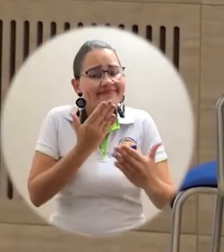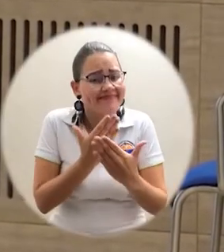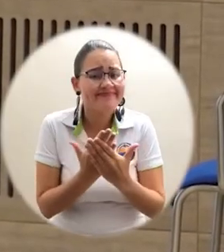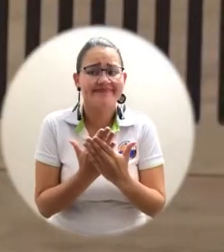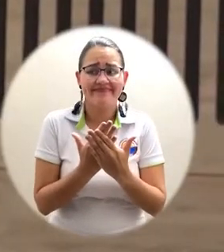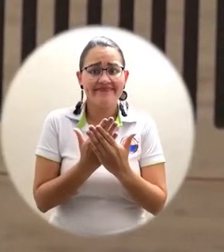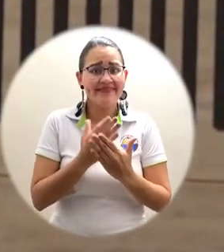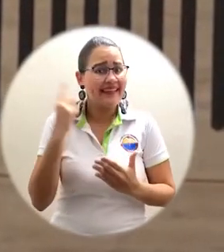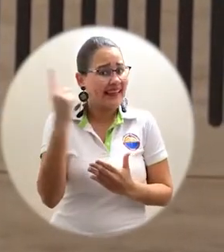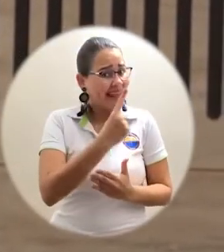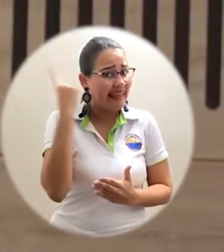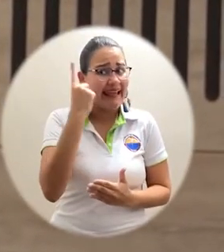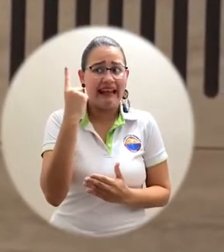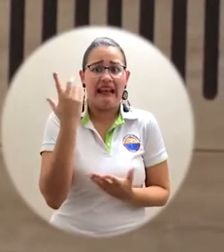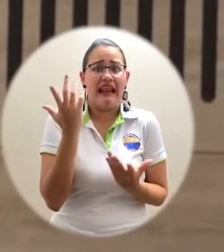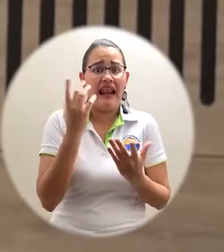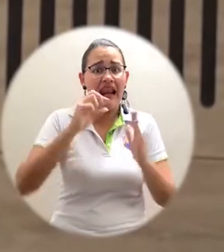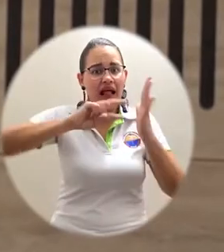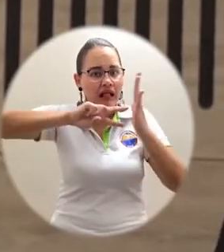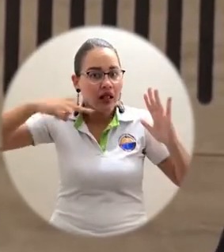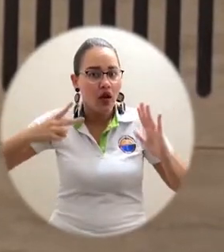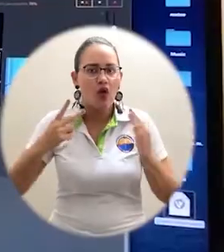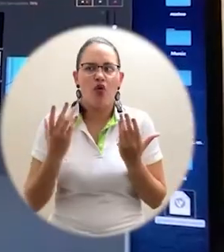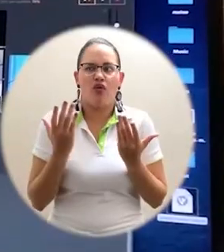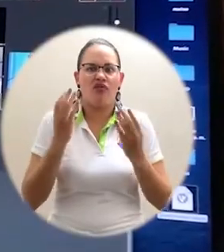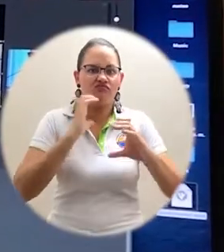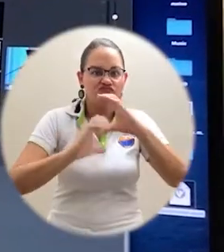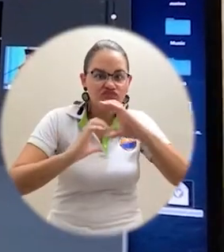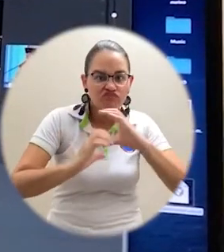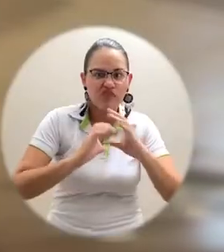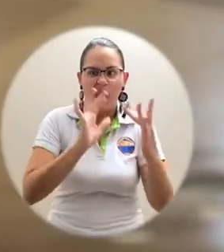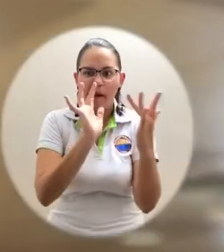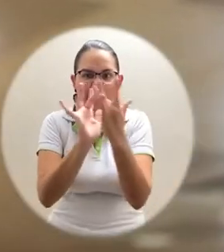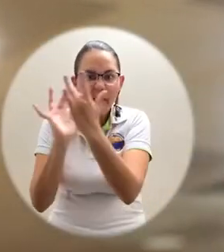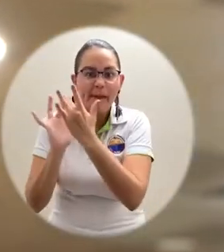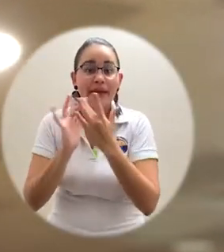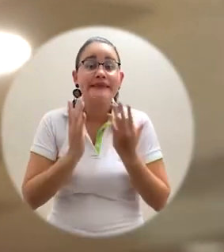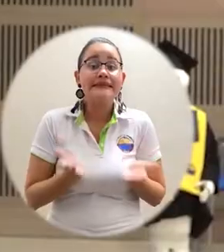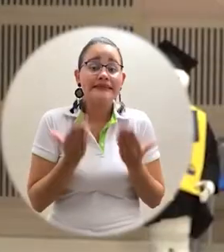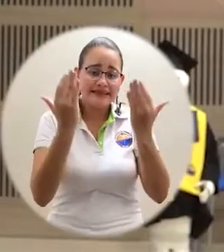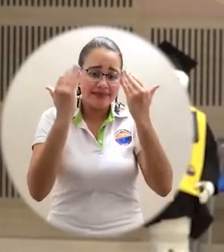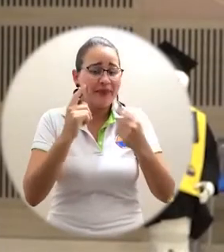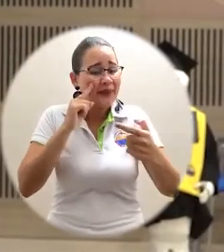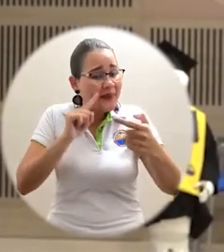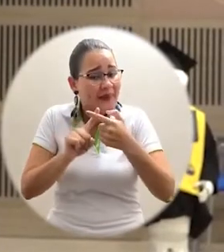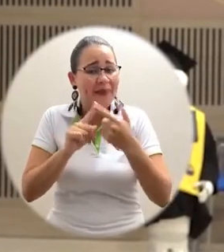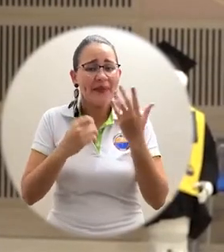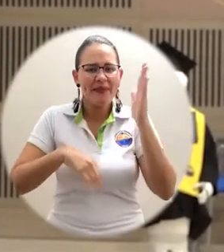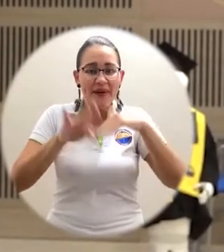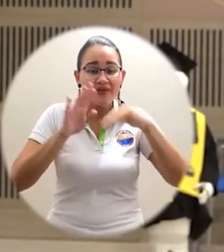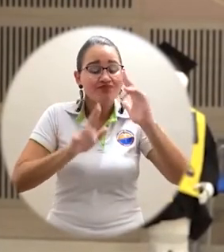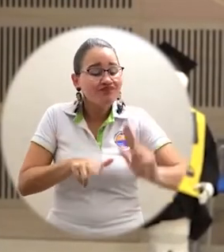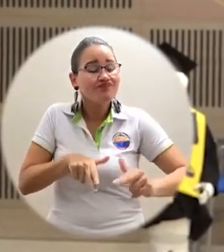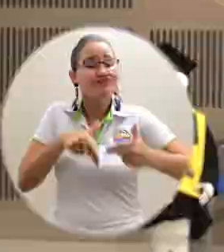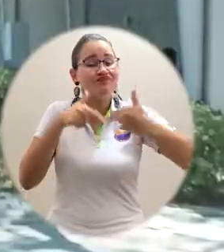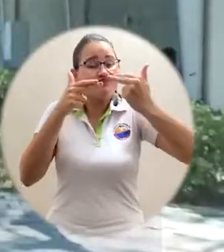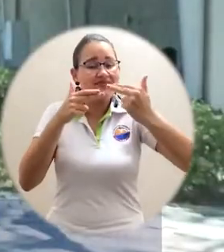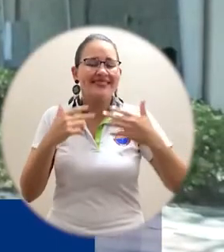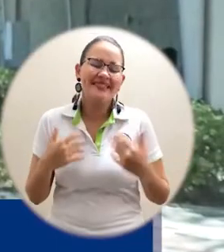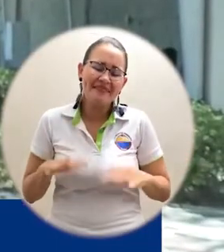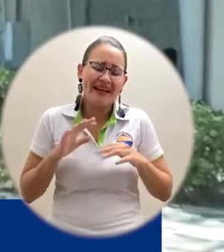Gracias a todos los adelantos que tenemos a la tecnología, a las nuevas comunicaciones pudimos encontrarnos y